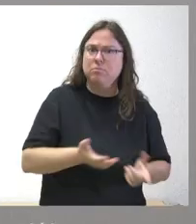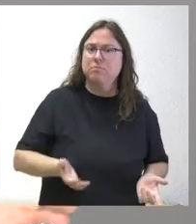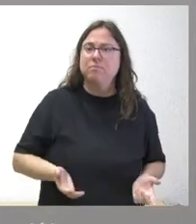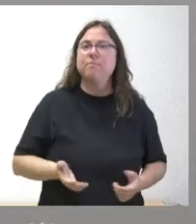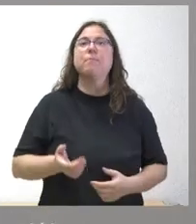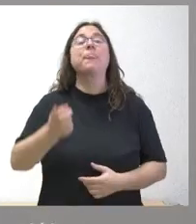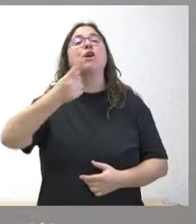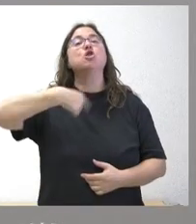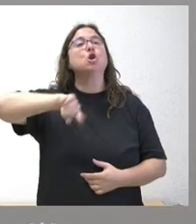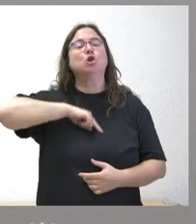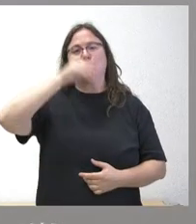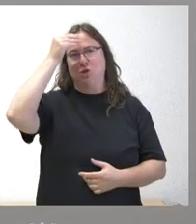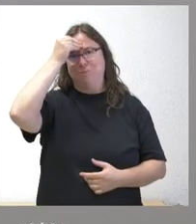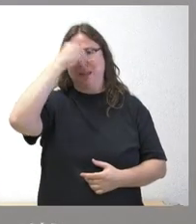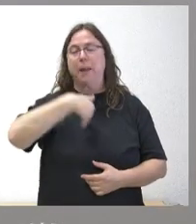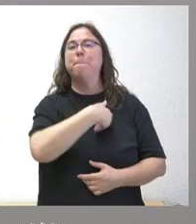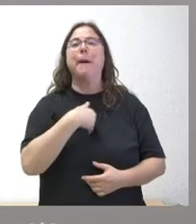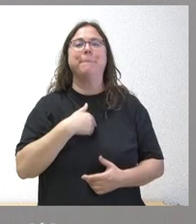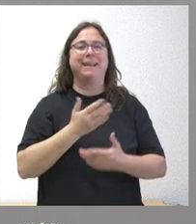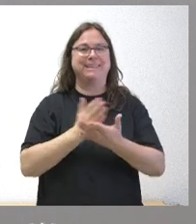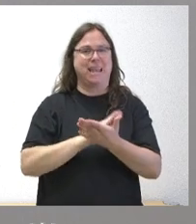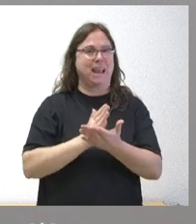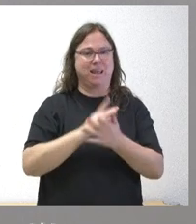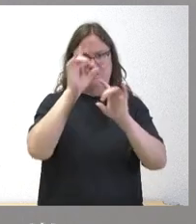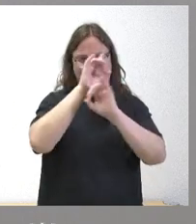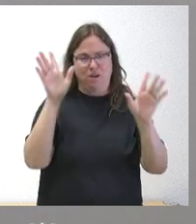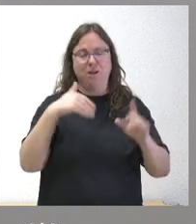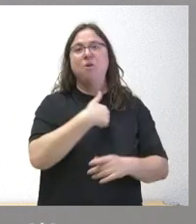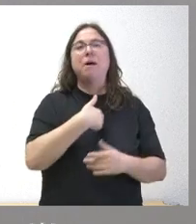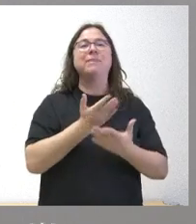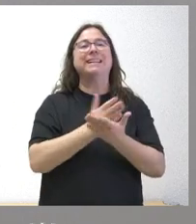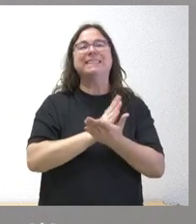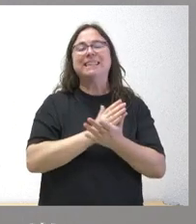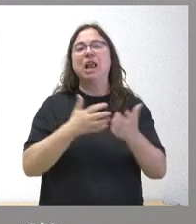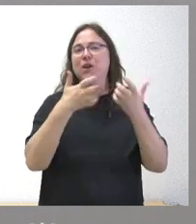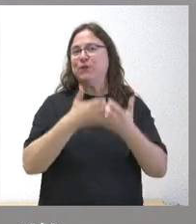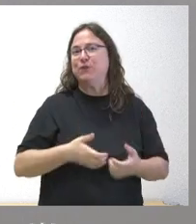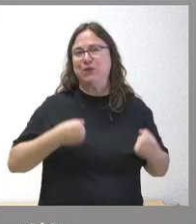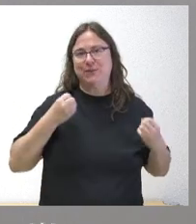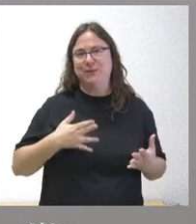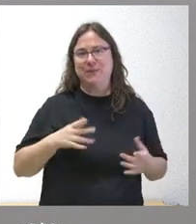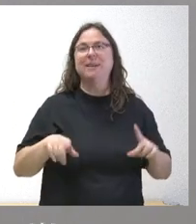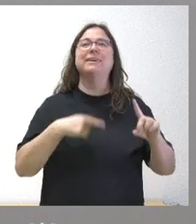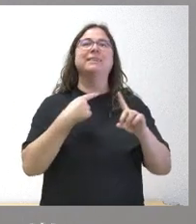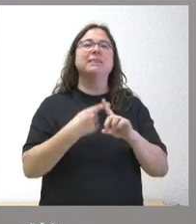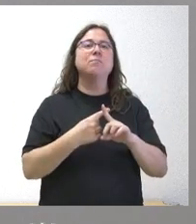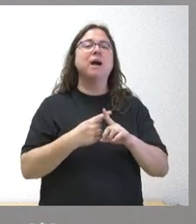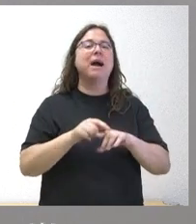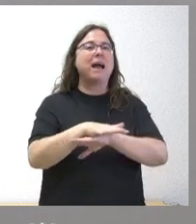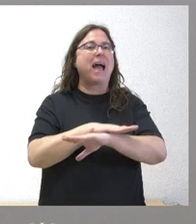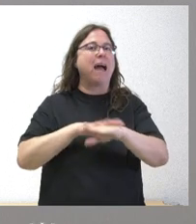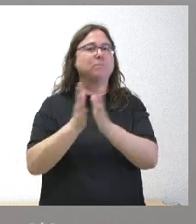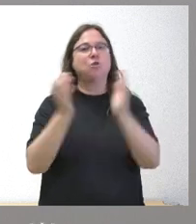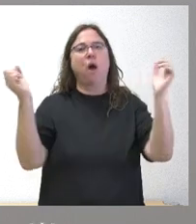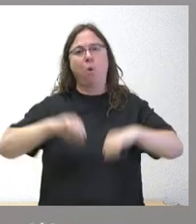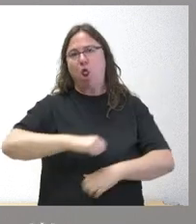Nosotros creemos firmemente en el papel del SERLA nuestra idea lógicamente es que el SERLA funcione en las mejores condiciones posibles y buscar siempre los mayores ámbitos de consenso